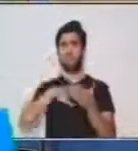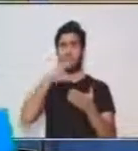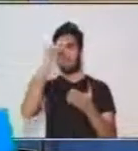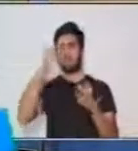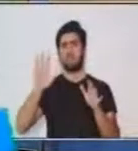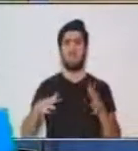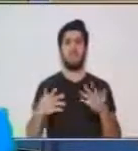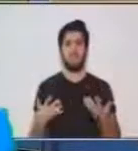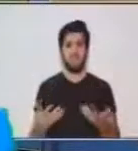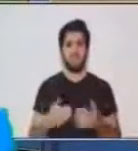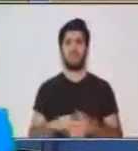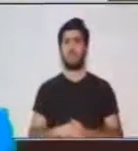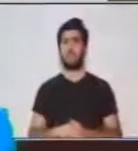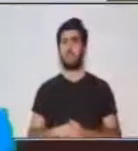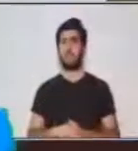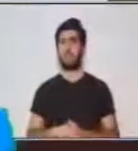Casa?